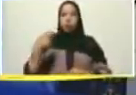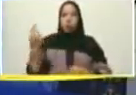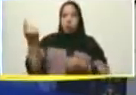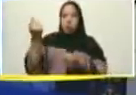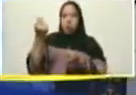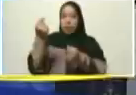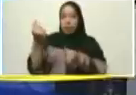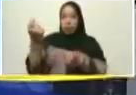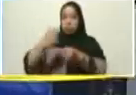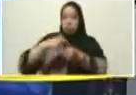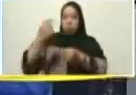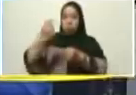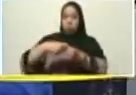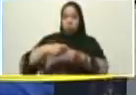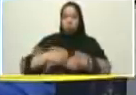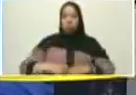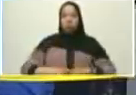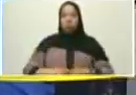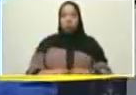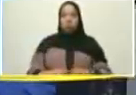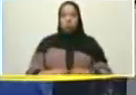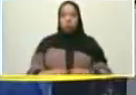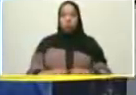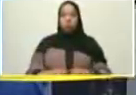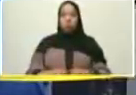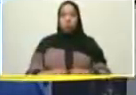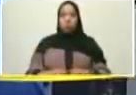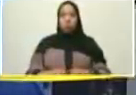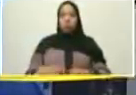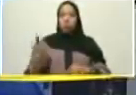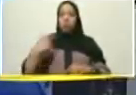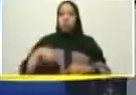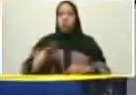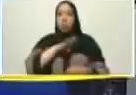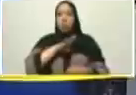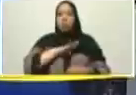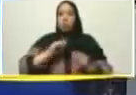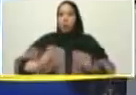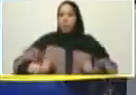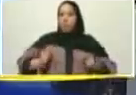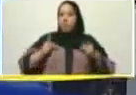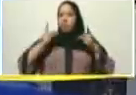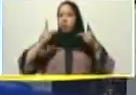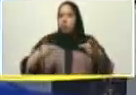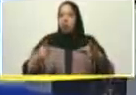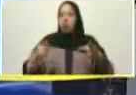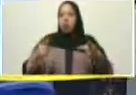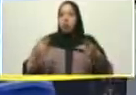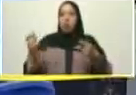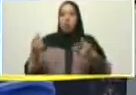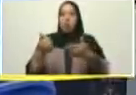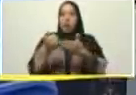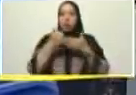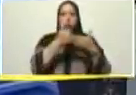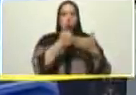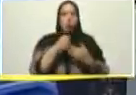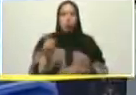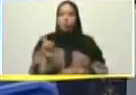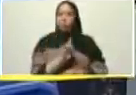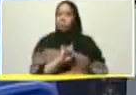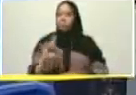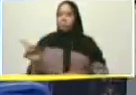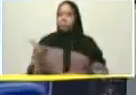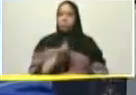eso que estamos viendo lo estamos haciendo con pulmón propio sin depender de nadie en el mundo